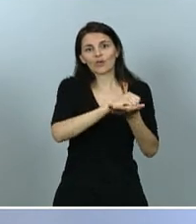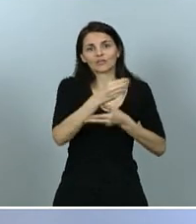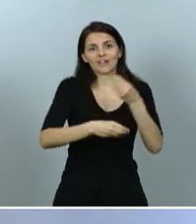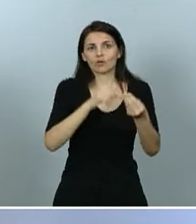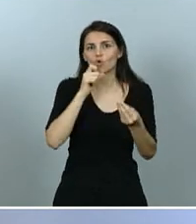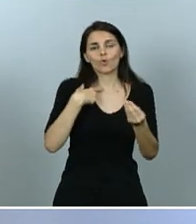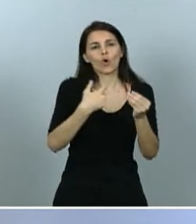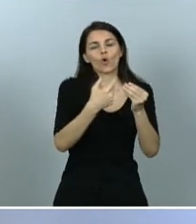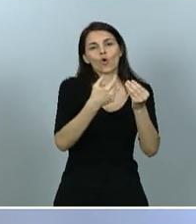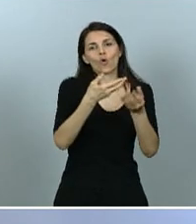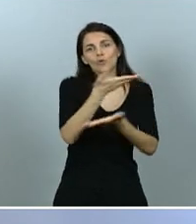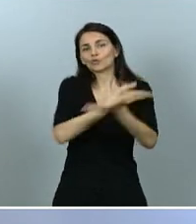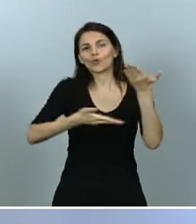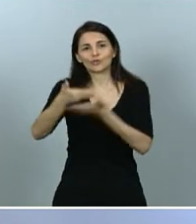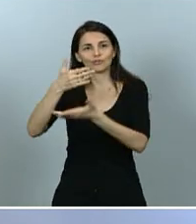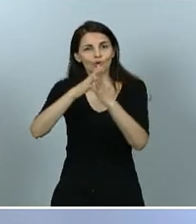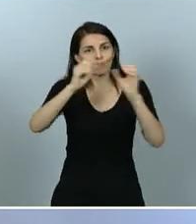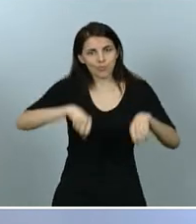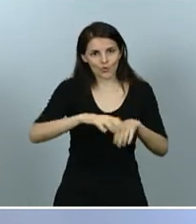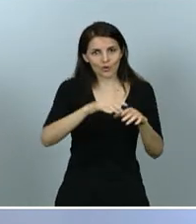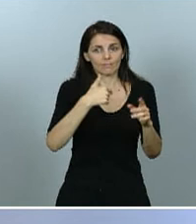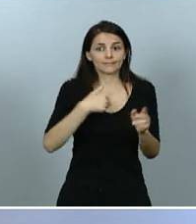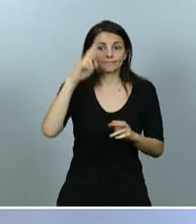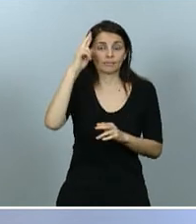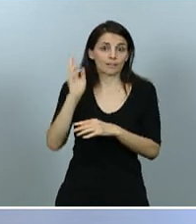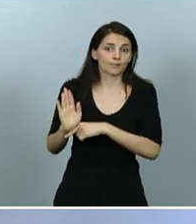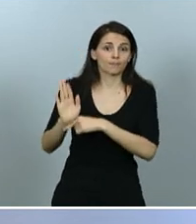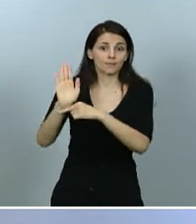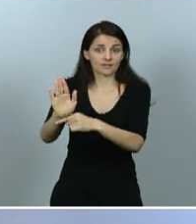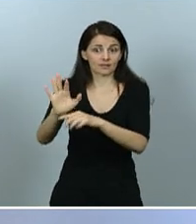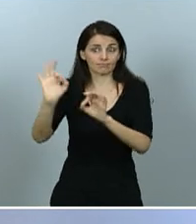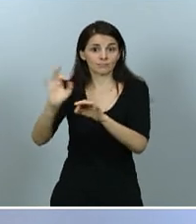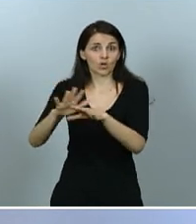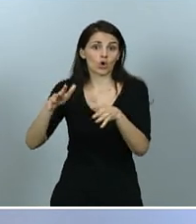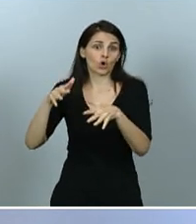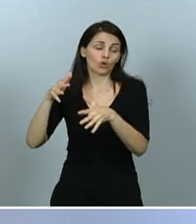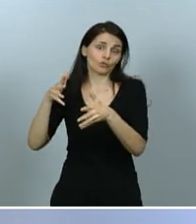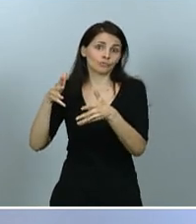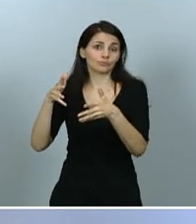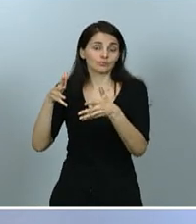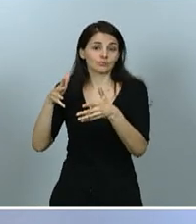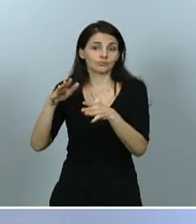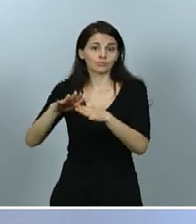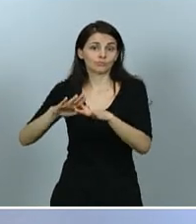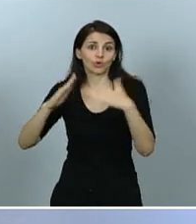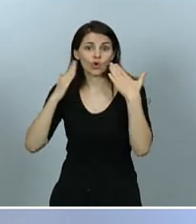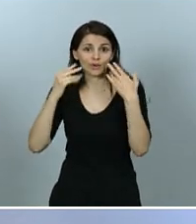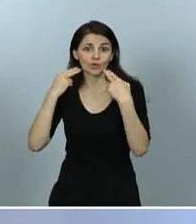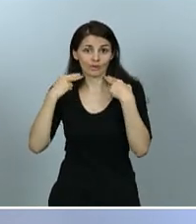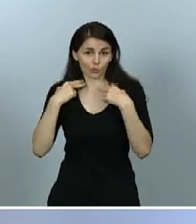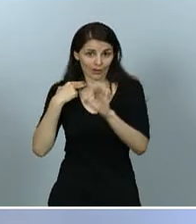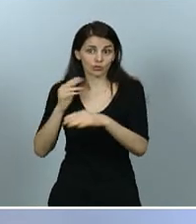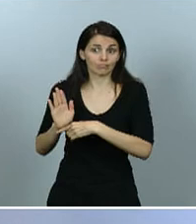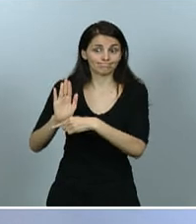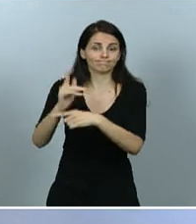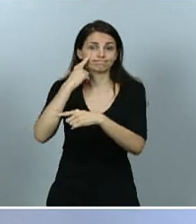ratificación en Congreso de los Diputados cuando, por los plazos procesales necesarios, así sea necesario. Y quiero acabar,